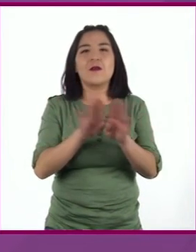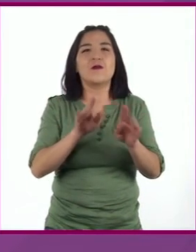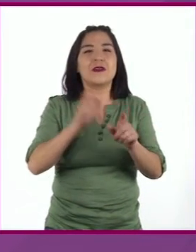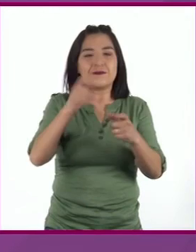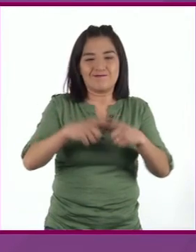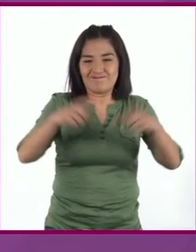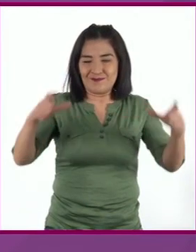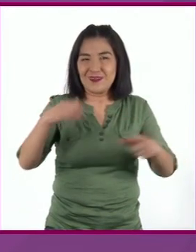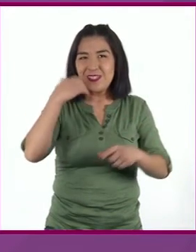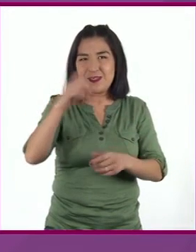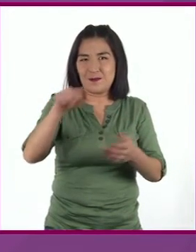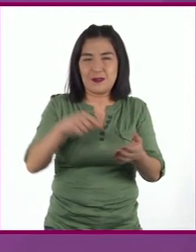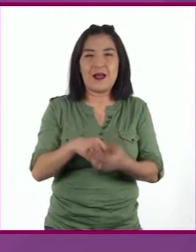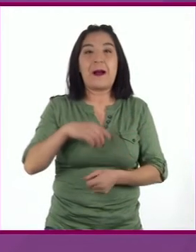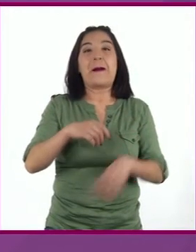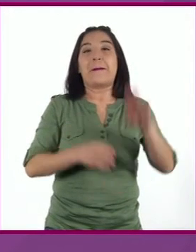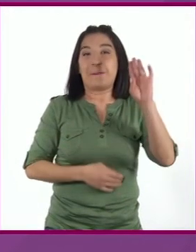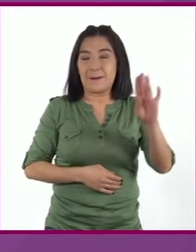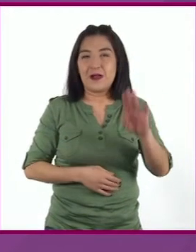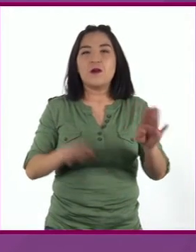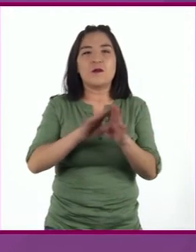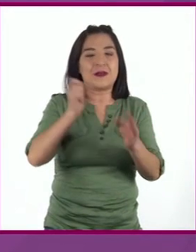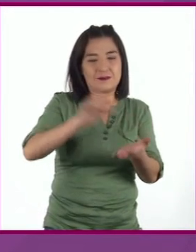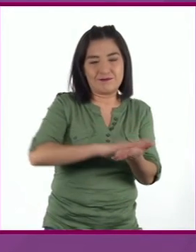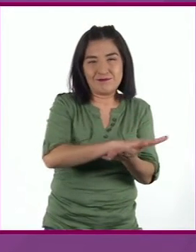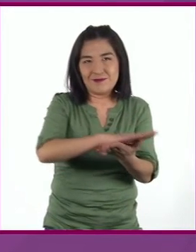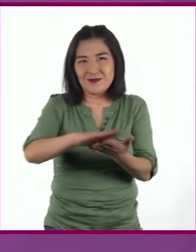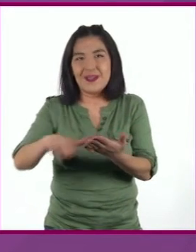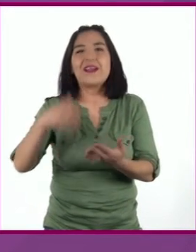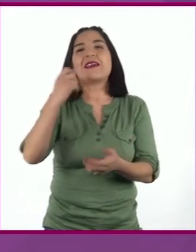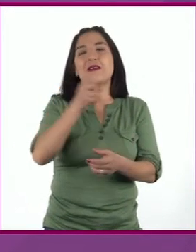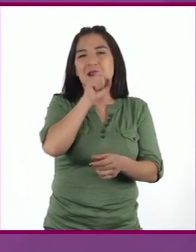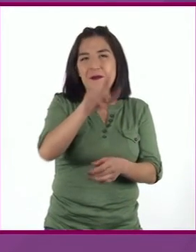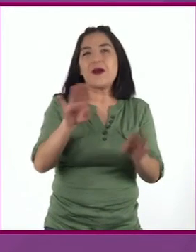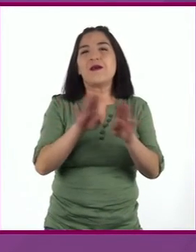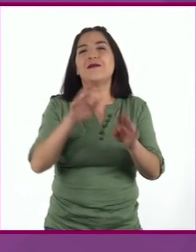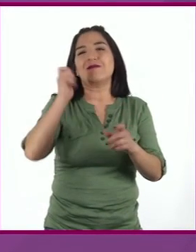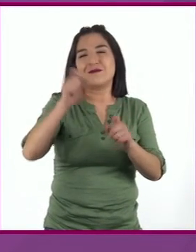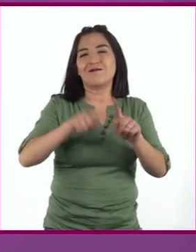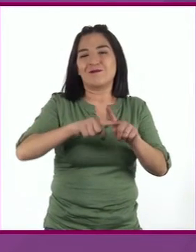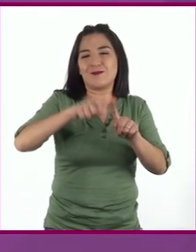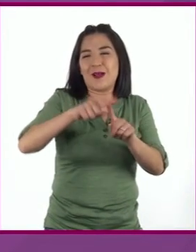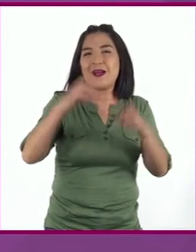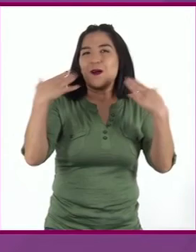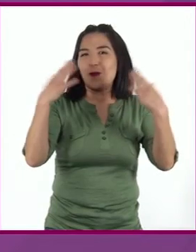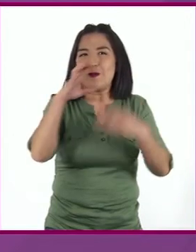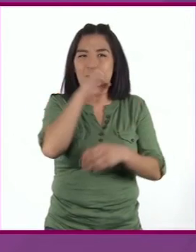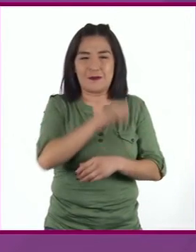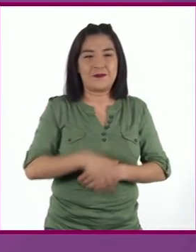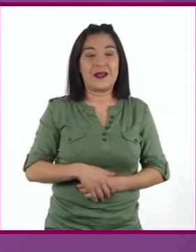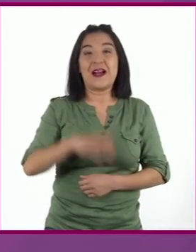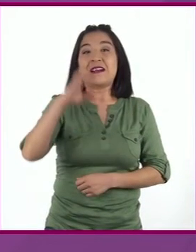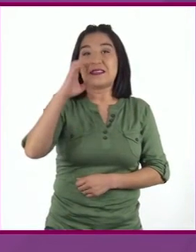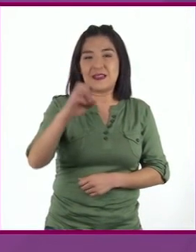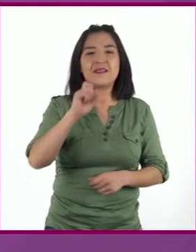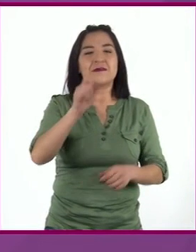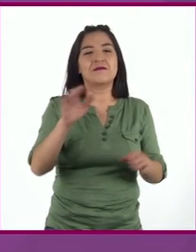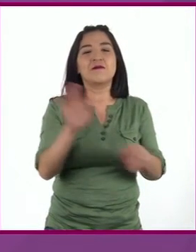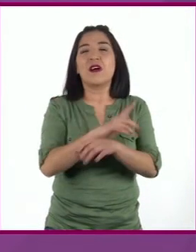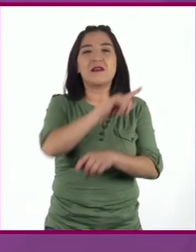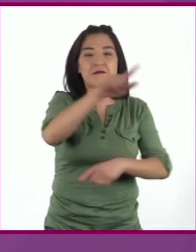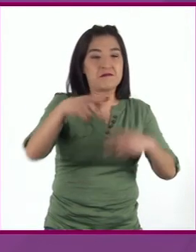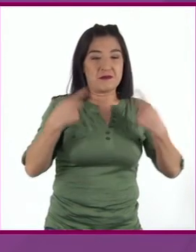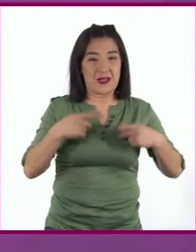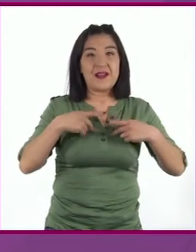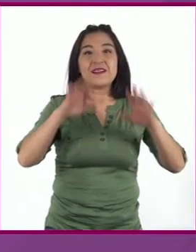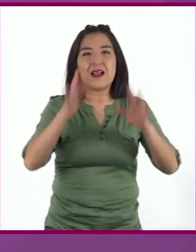Inciso B, la fertilidad del suelo y bondad del clima caliente Inciso C, porque nadie se había asentado en